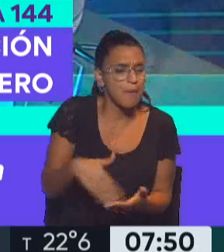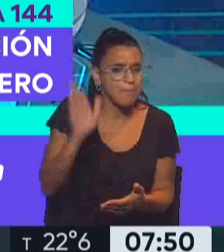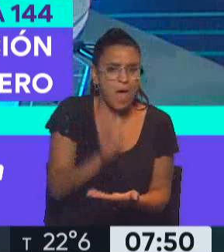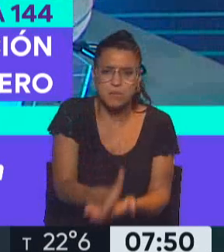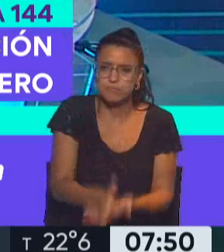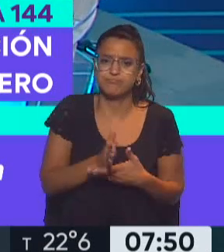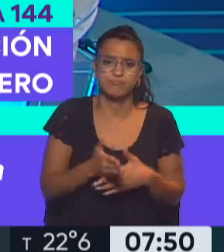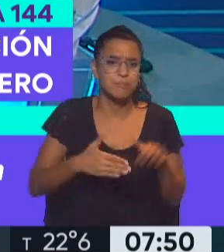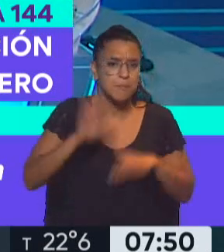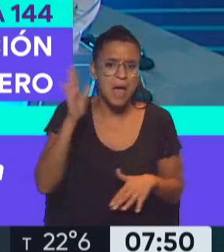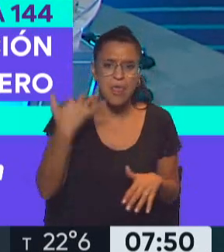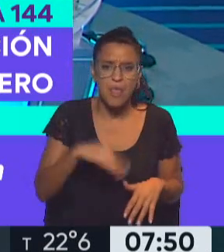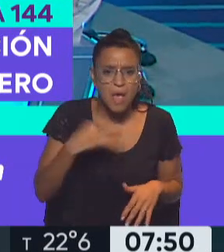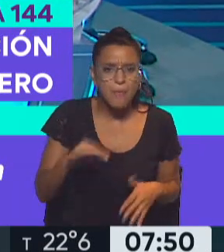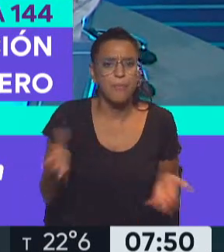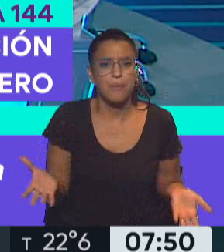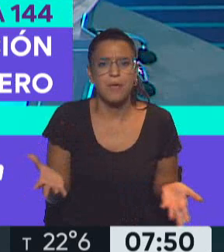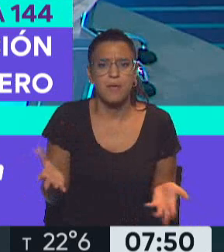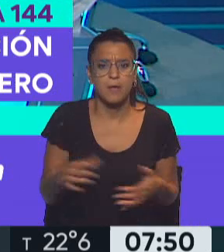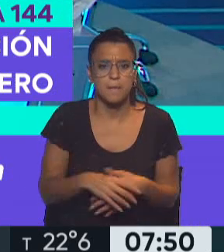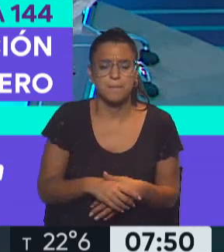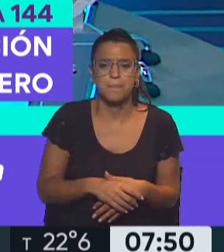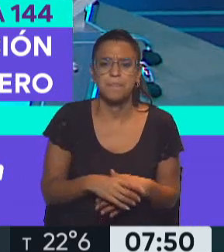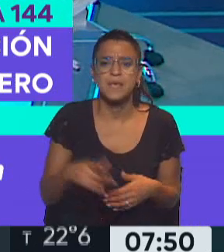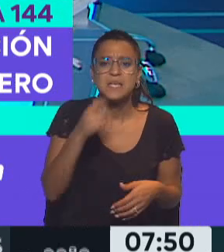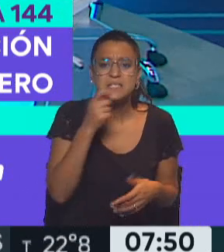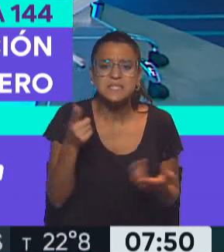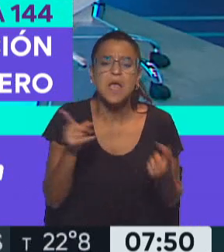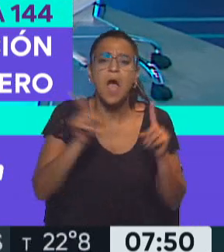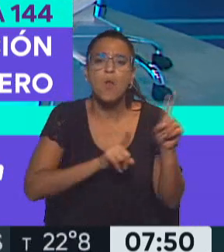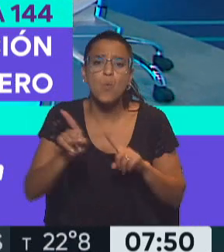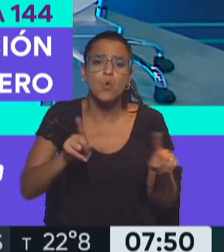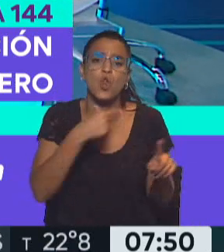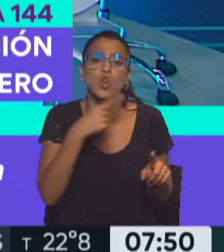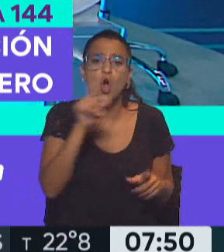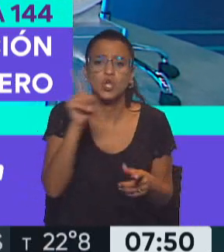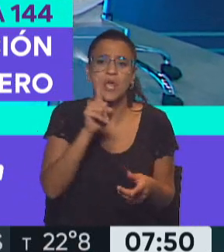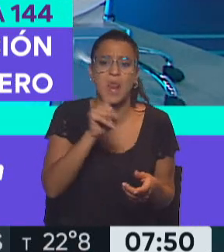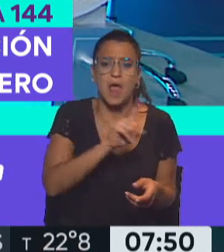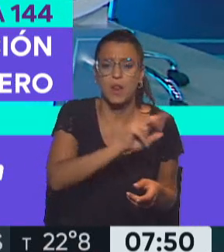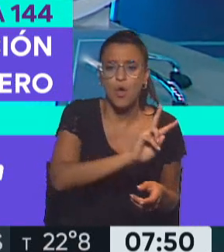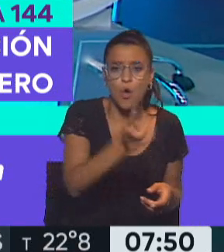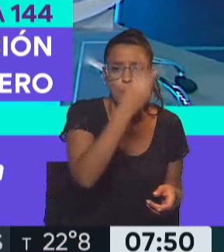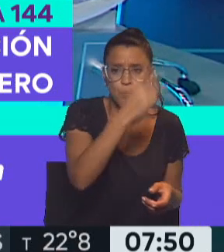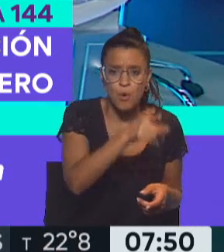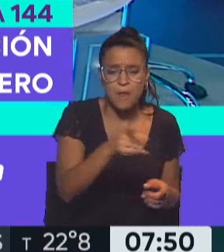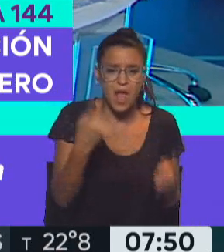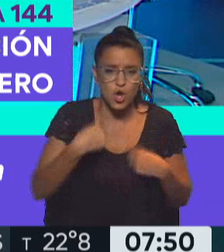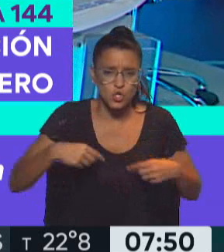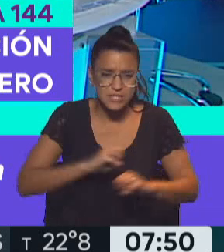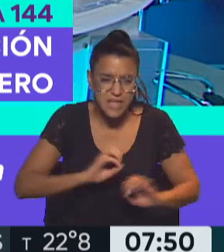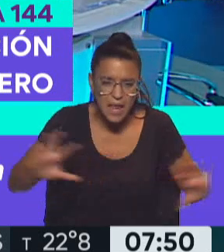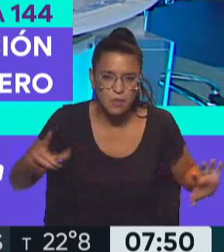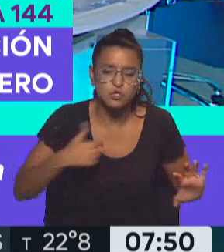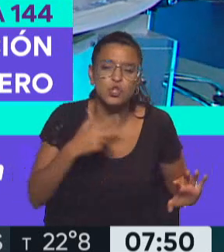severas, estar, por lo menos, si hay algunos que no quieren la pena de muerte, para casos aderrantes estoy